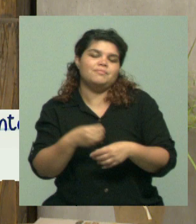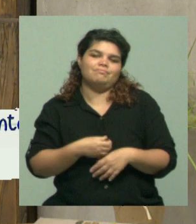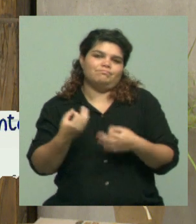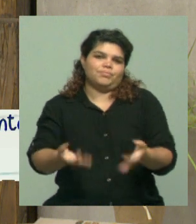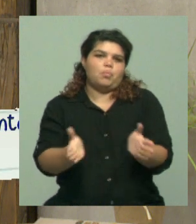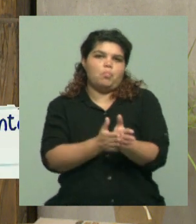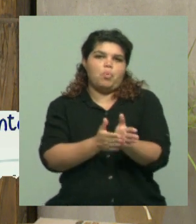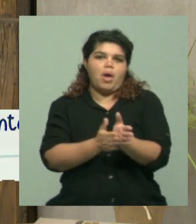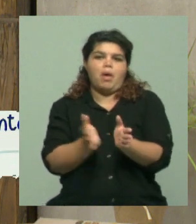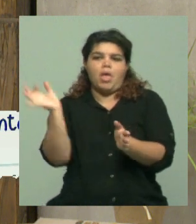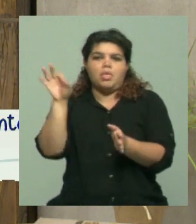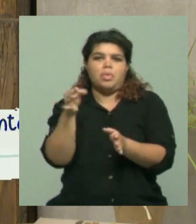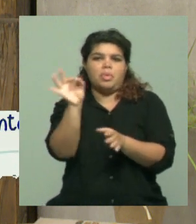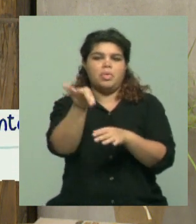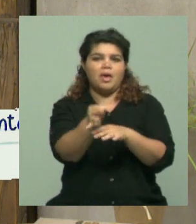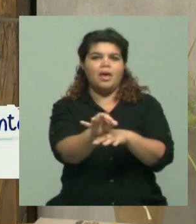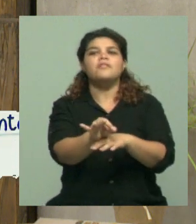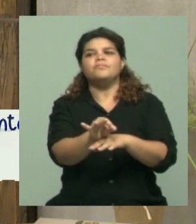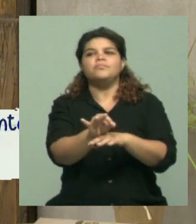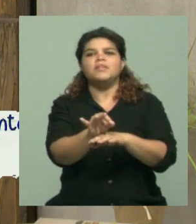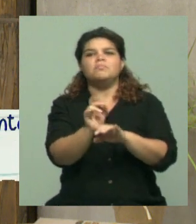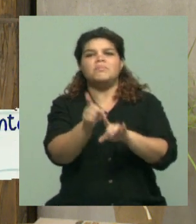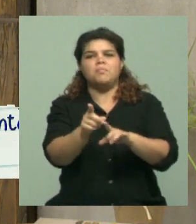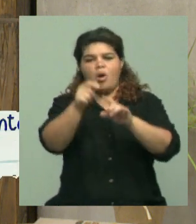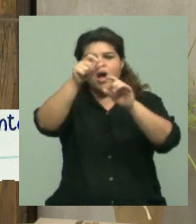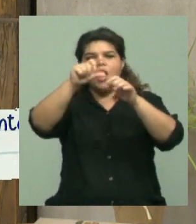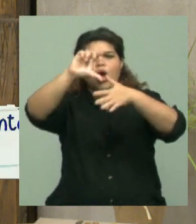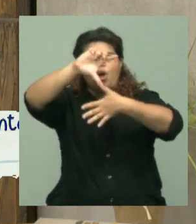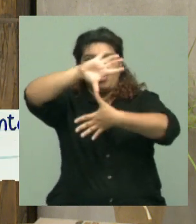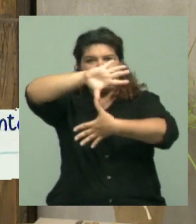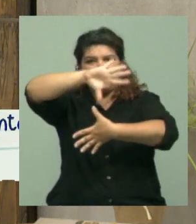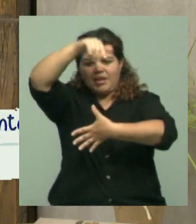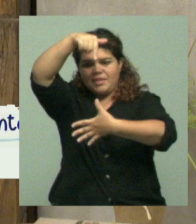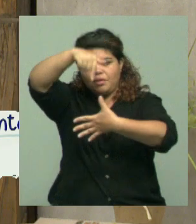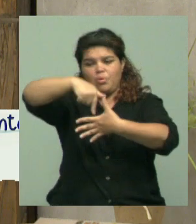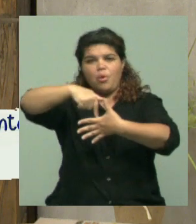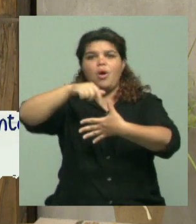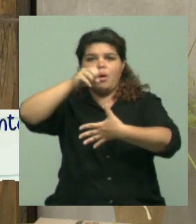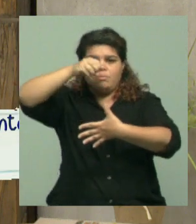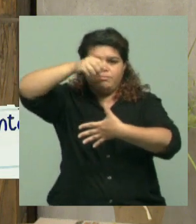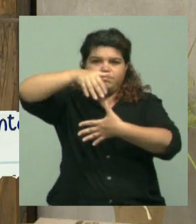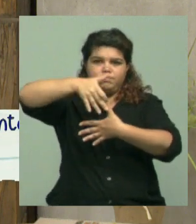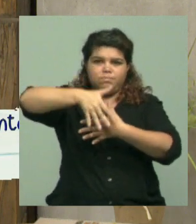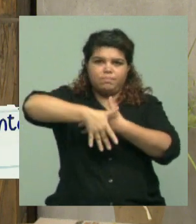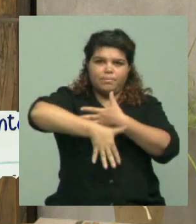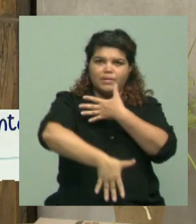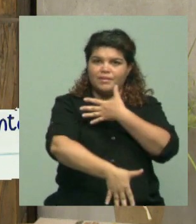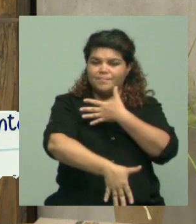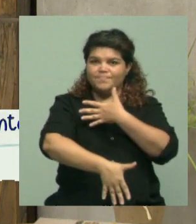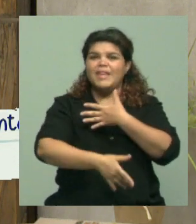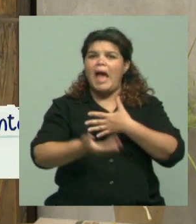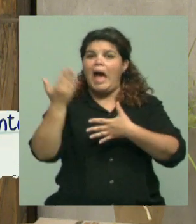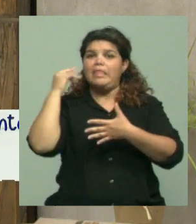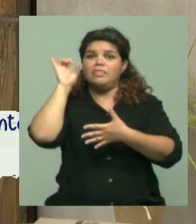demostrado que va colonizando nuevos nichos hacia el sur de nuestro continente. Y seguramente, espero equivocarme, pero seguramente en un